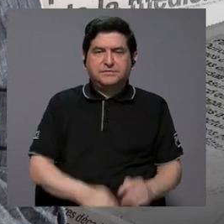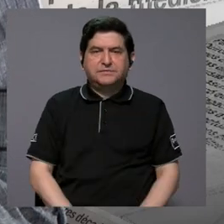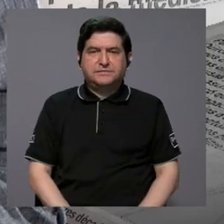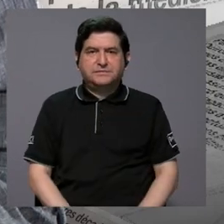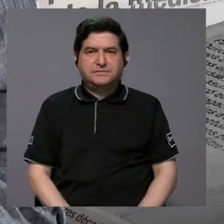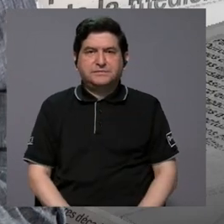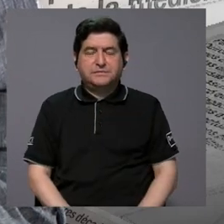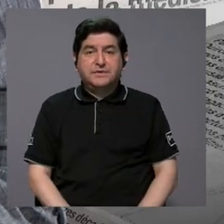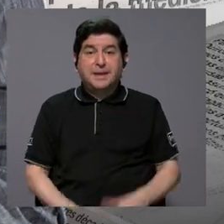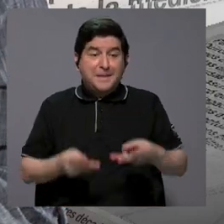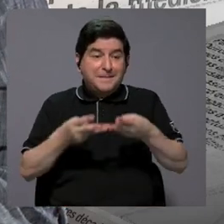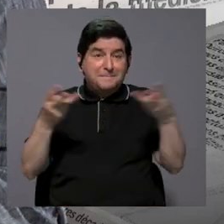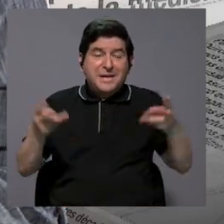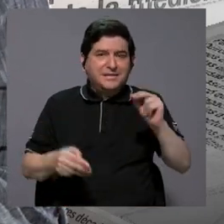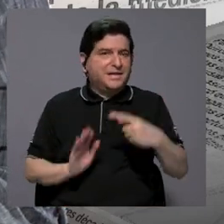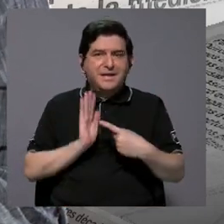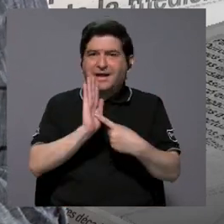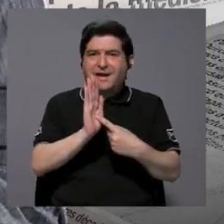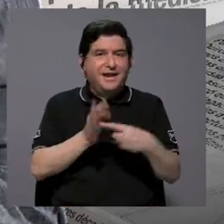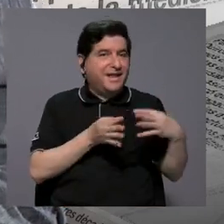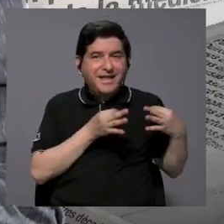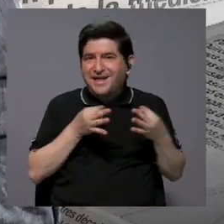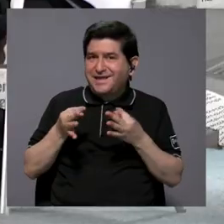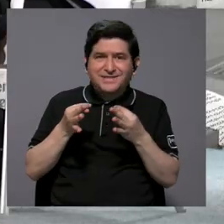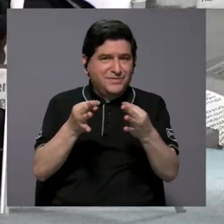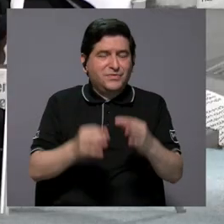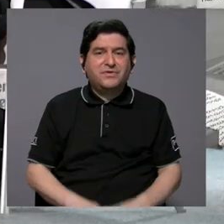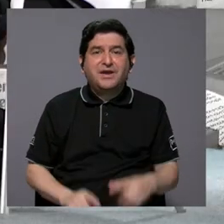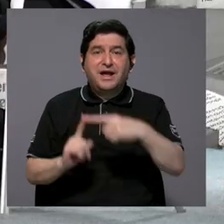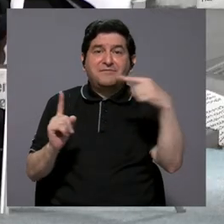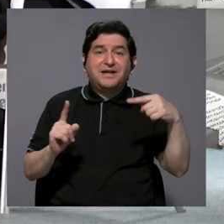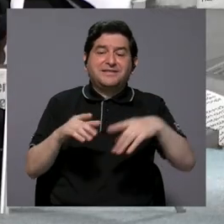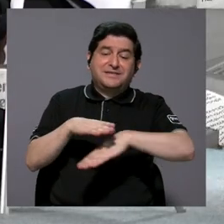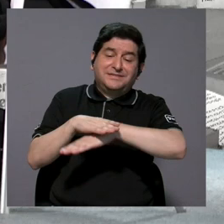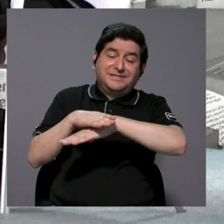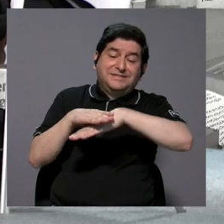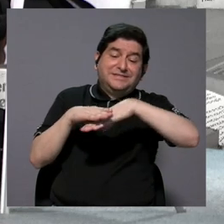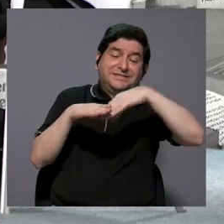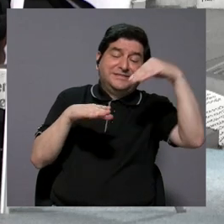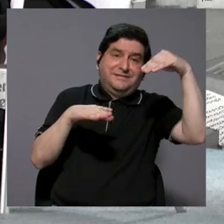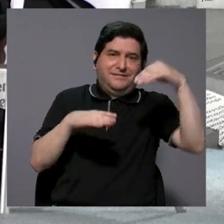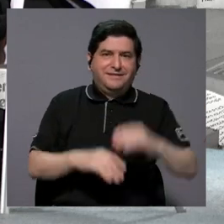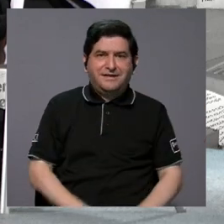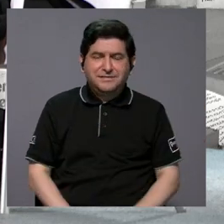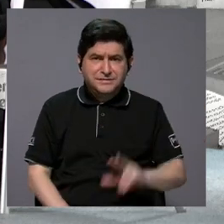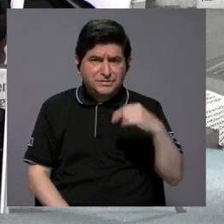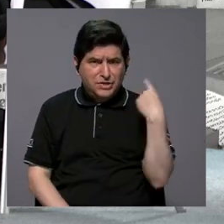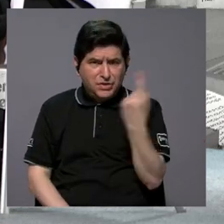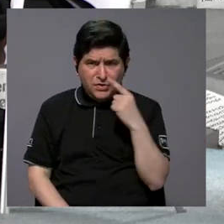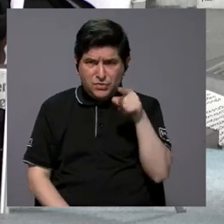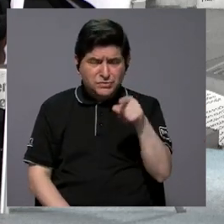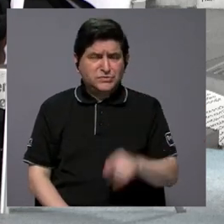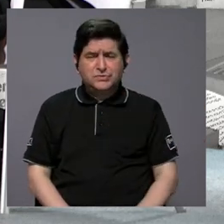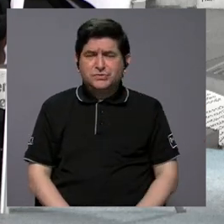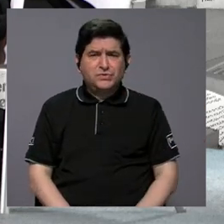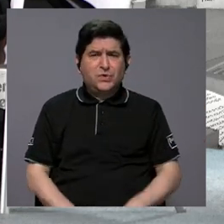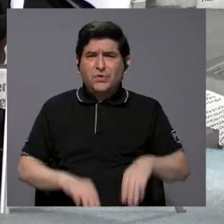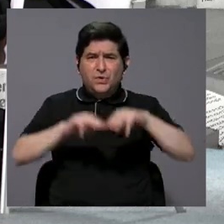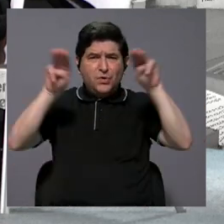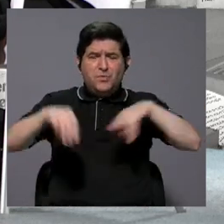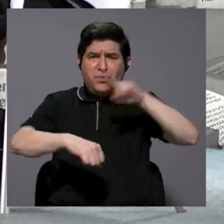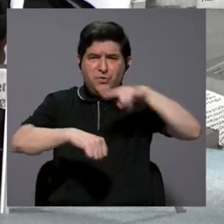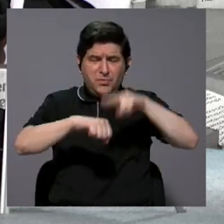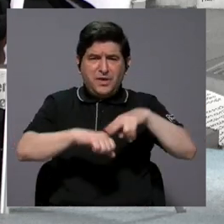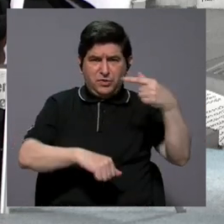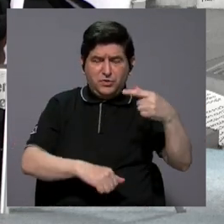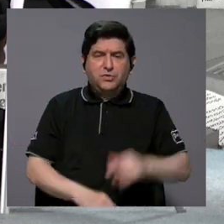materiales que no han sido exhibidos en Turrialba desde que fueron excavados no sólo en el Monumento Nacional Guayabo sino en